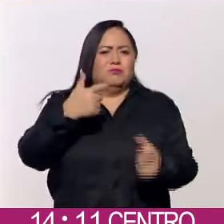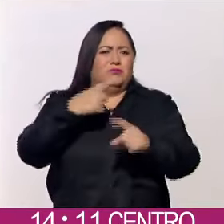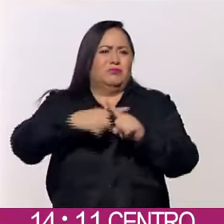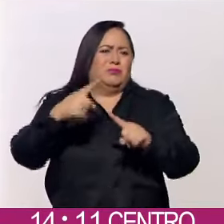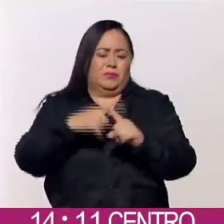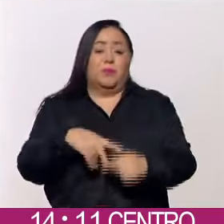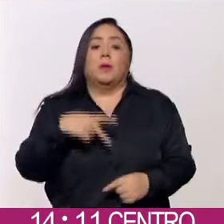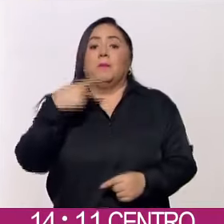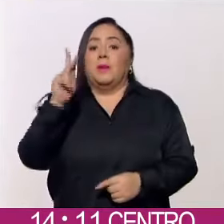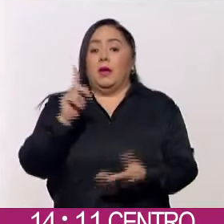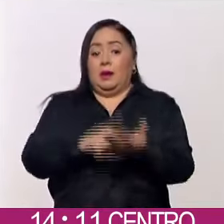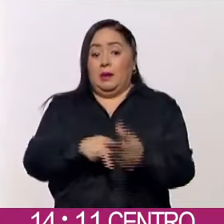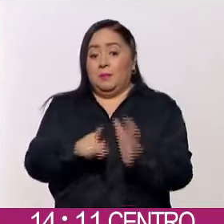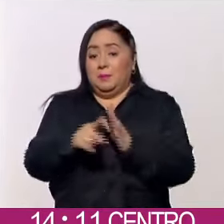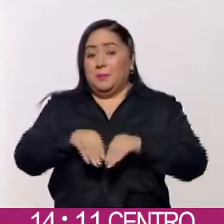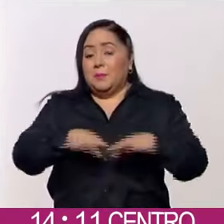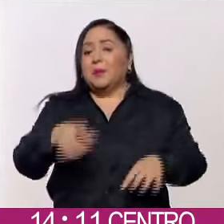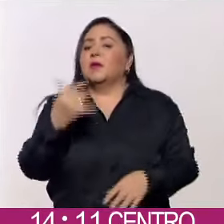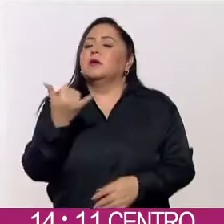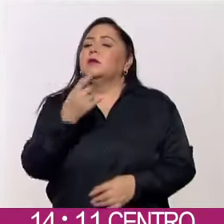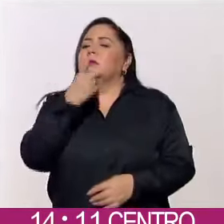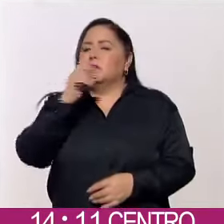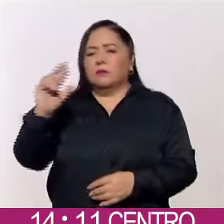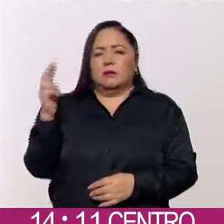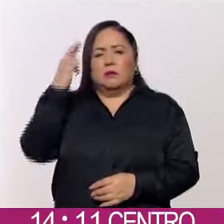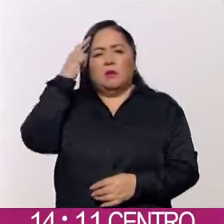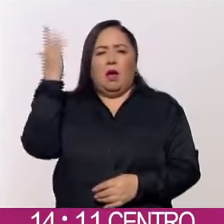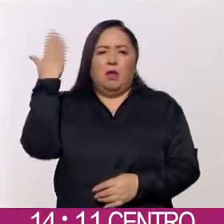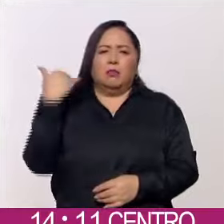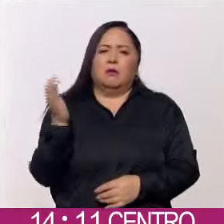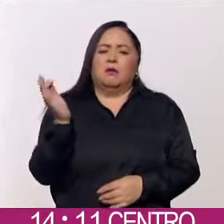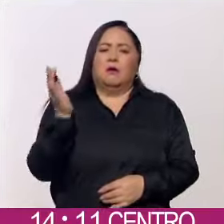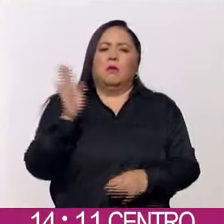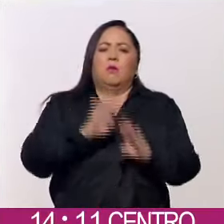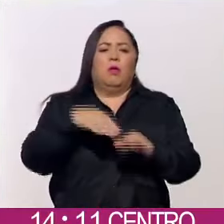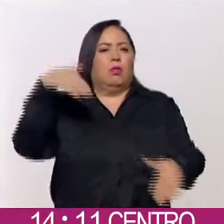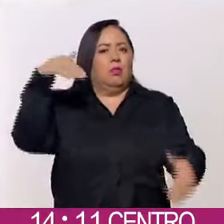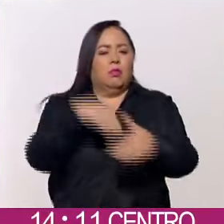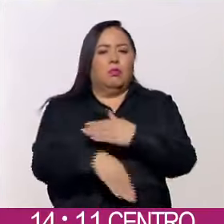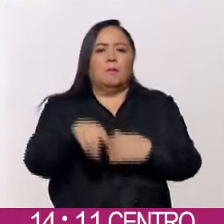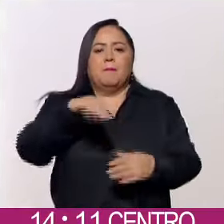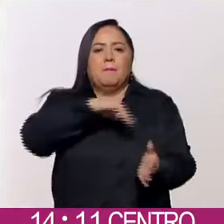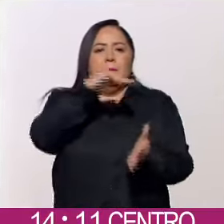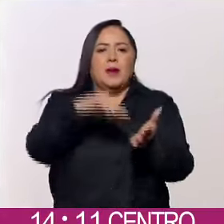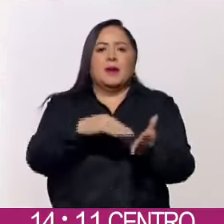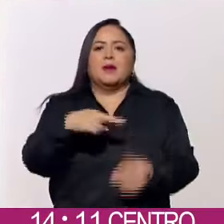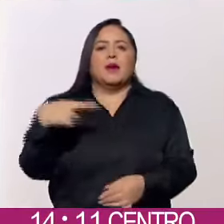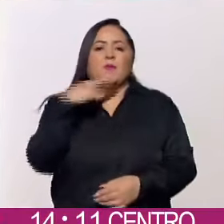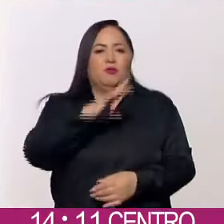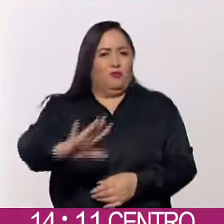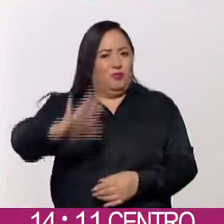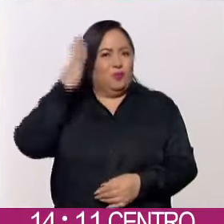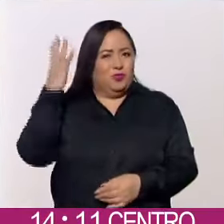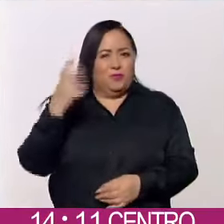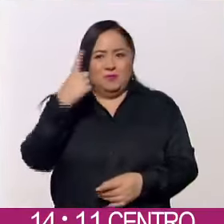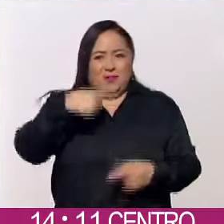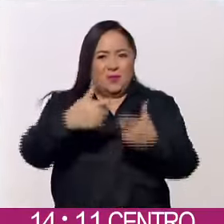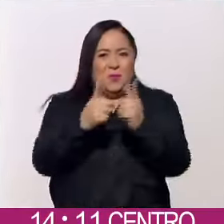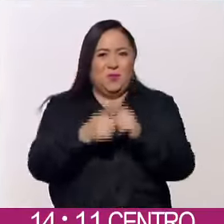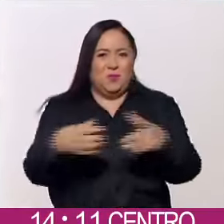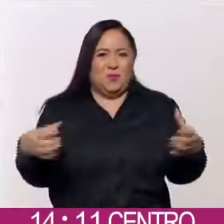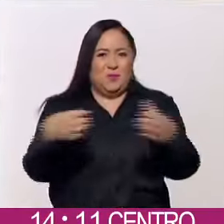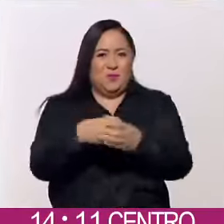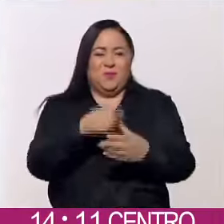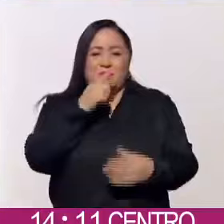Asevera en la publicación. También recuerda el fracaso del Plan Mérida y del operativo Rápido y Furioso. El